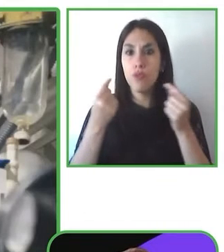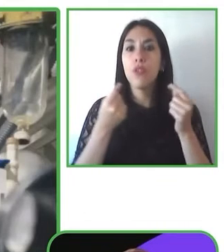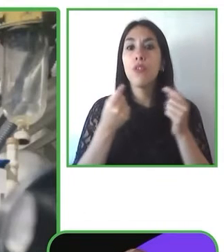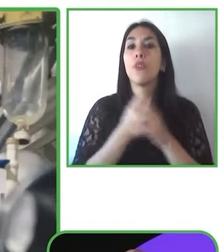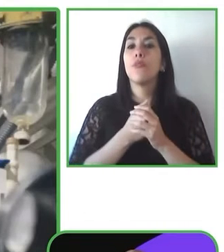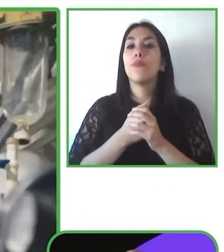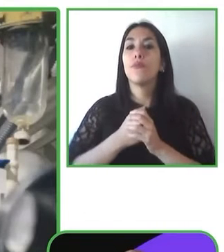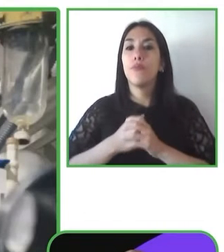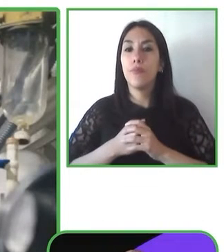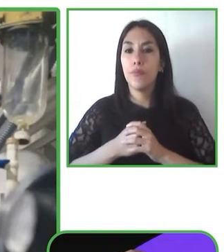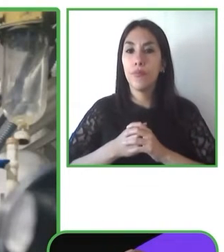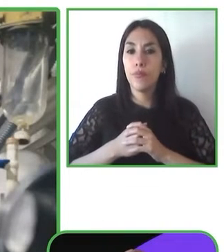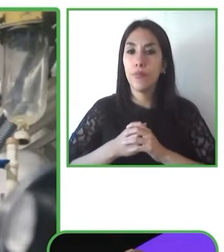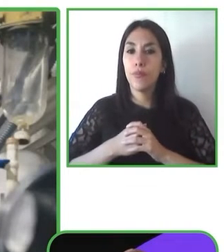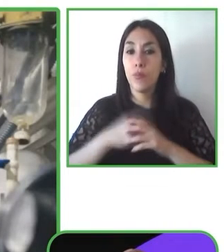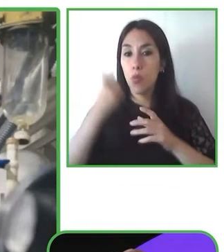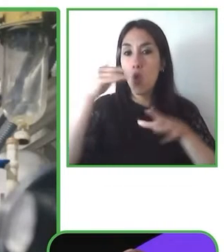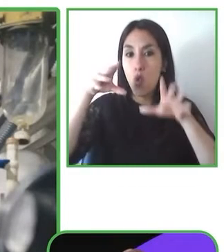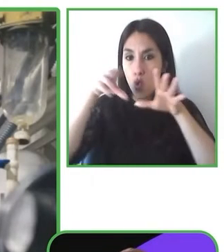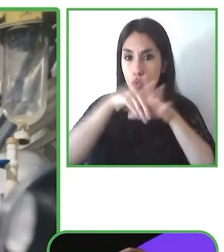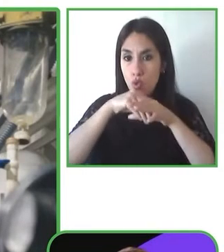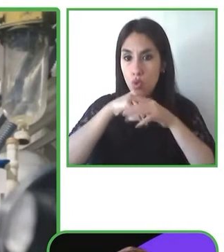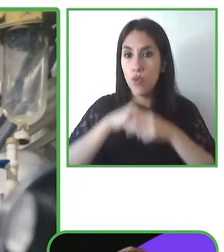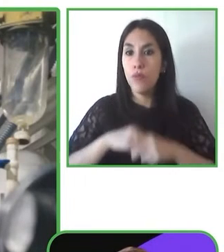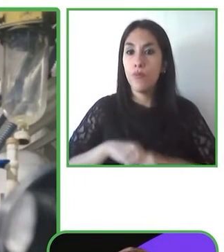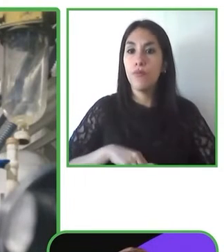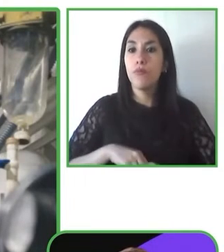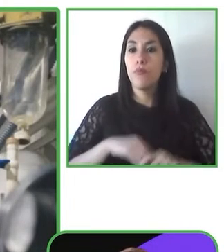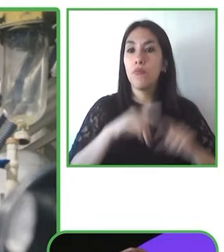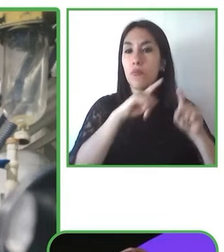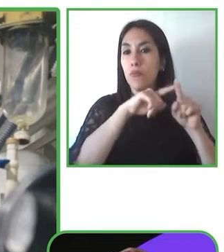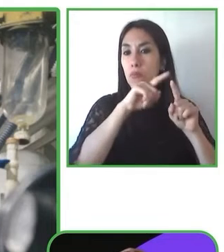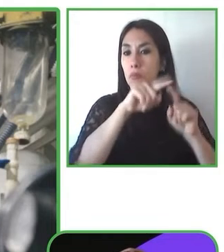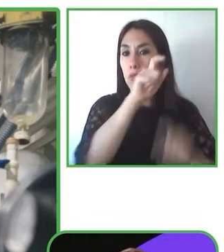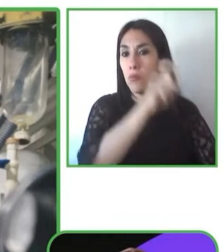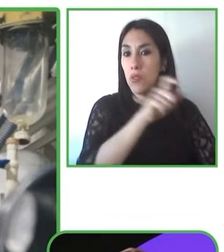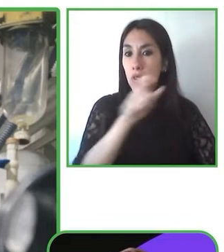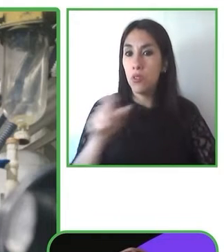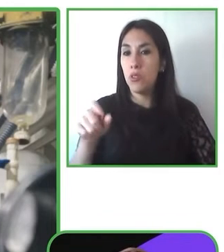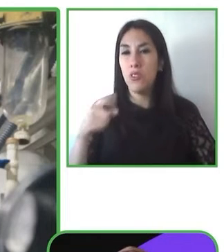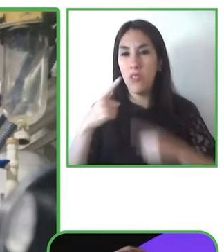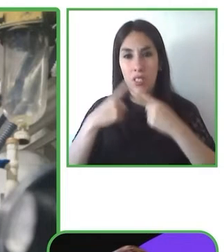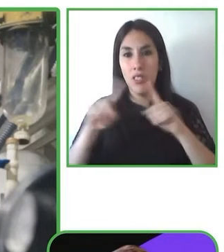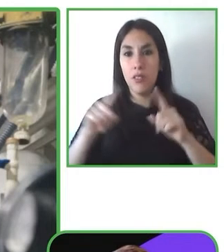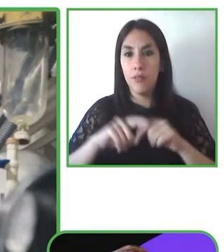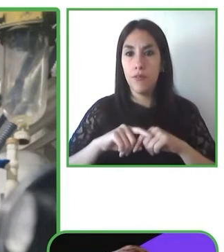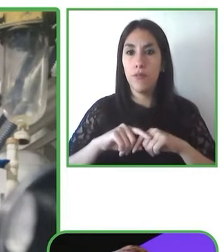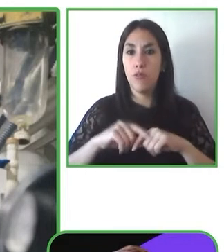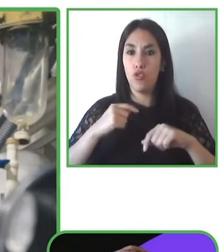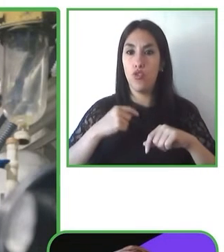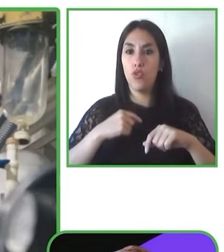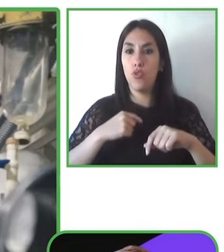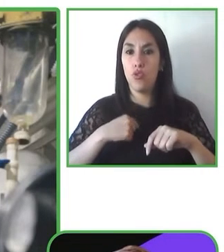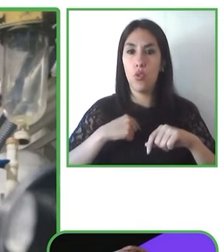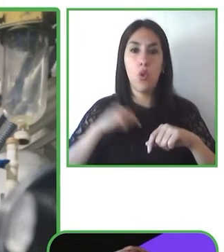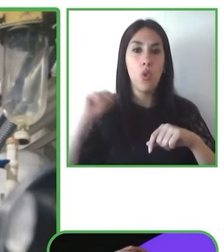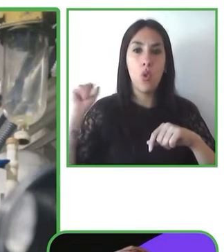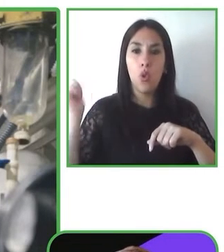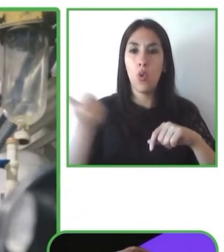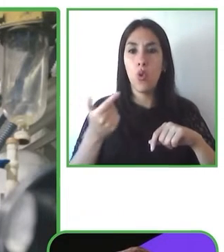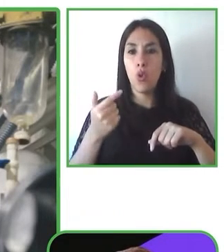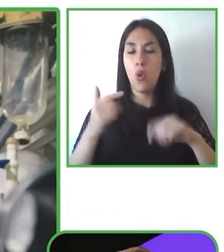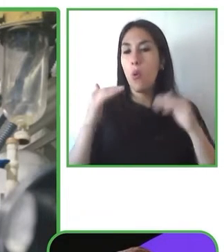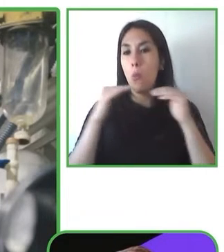manera distinta a los demás. Diseñamos un programa de accesibilidad para que sea sistemático y transversal, porque como la protección